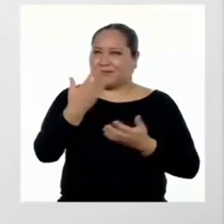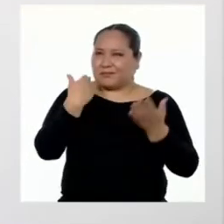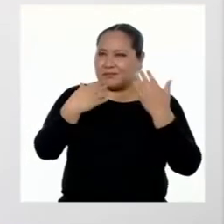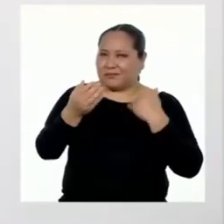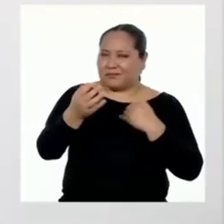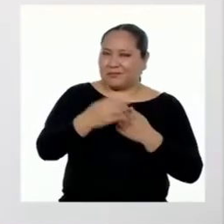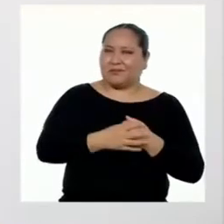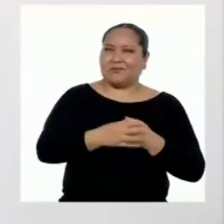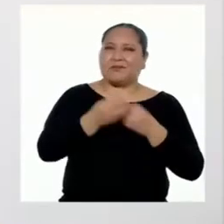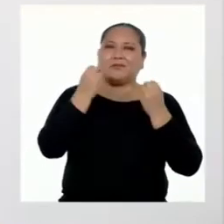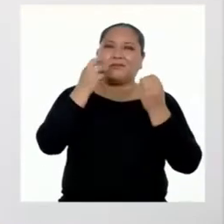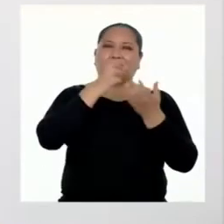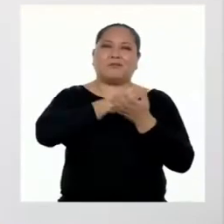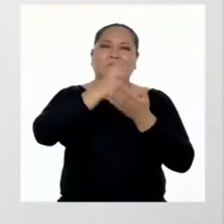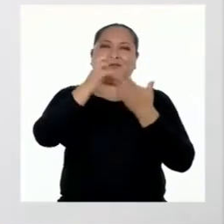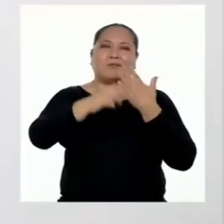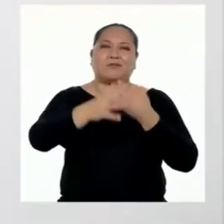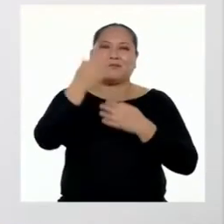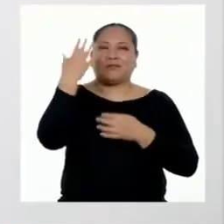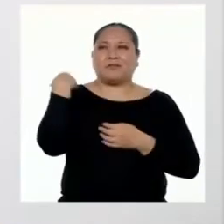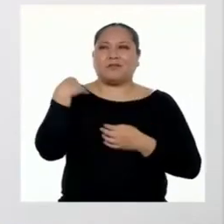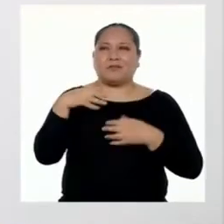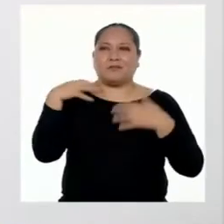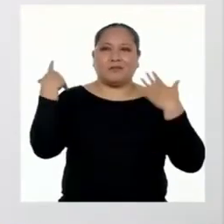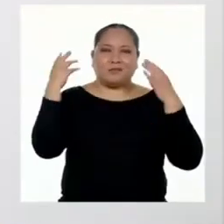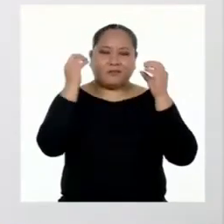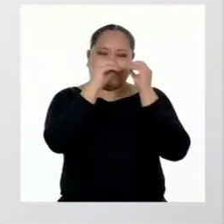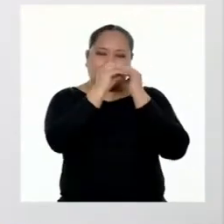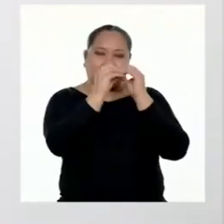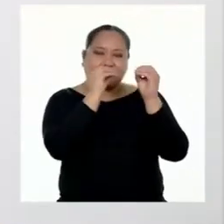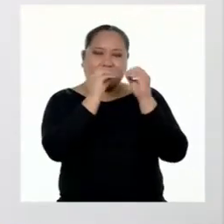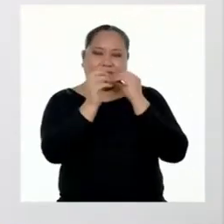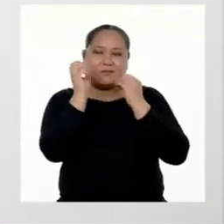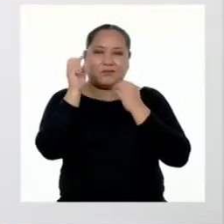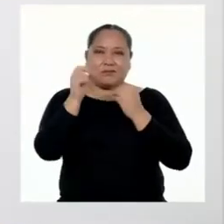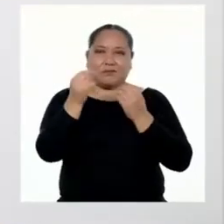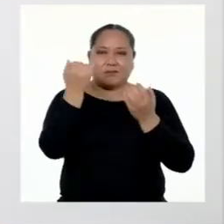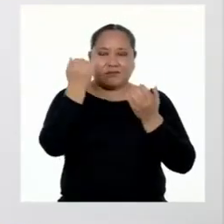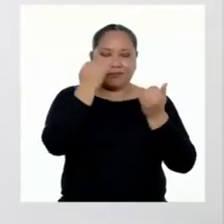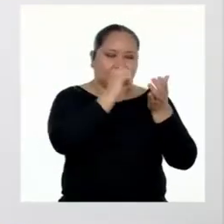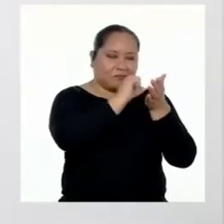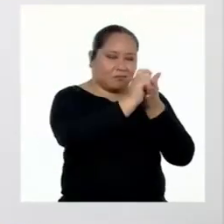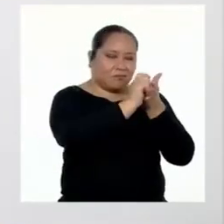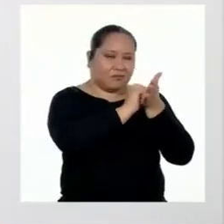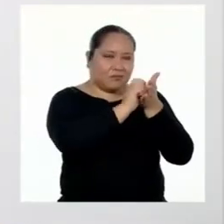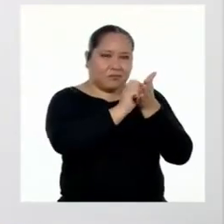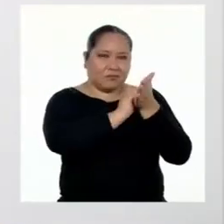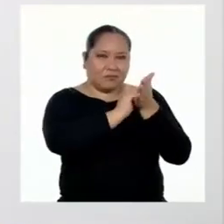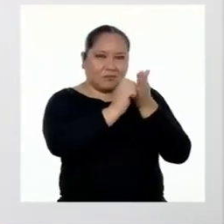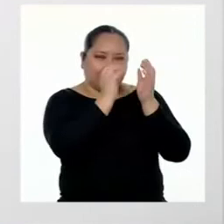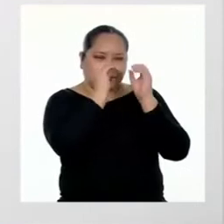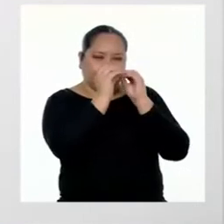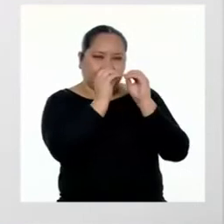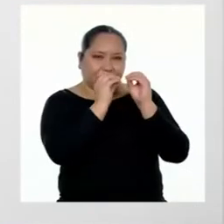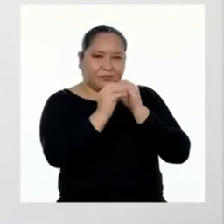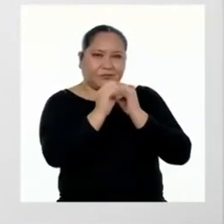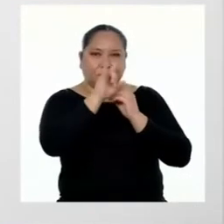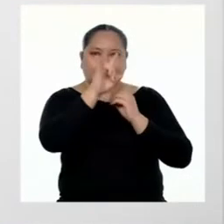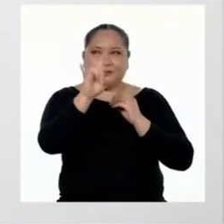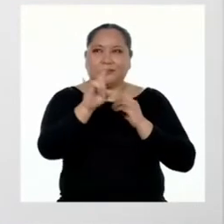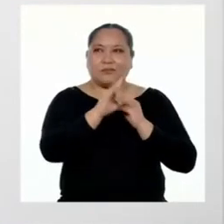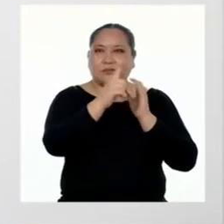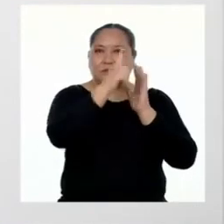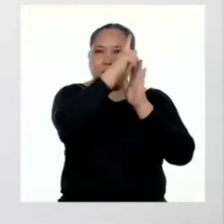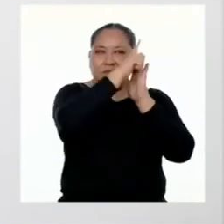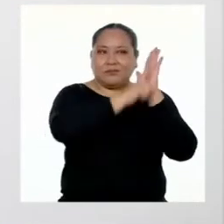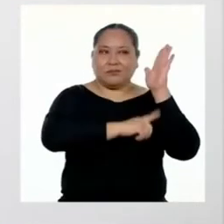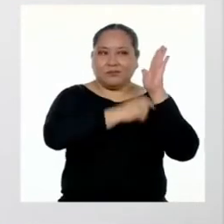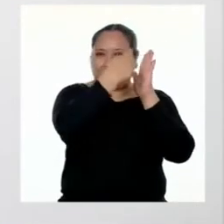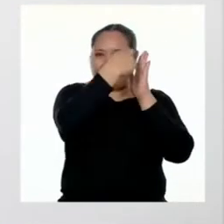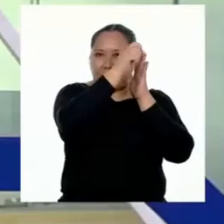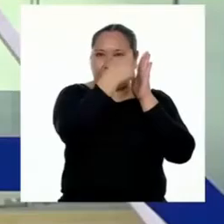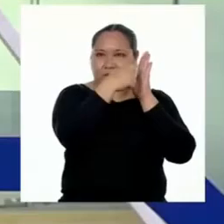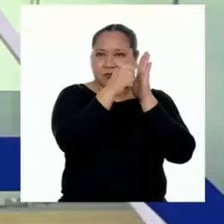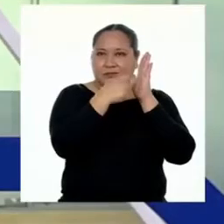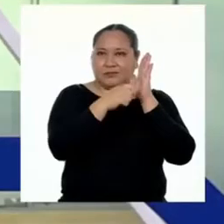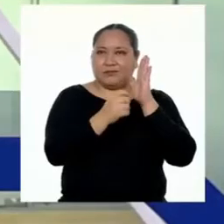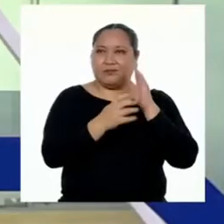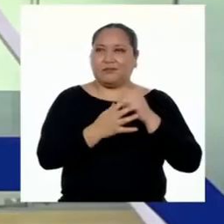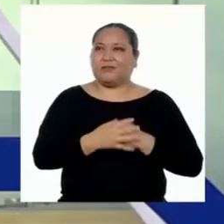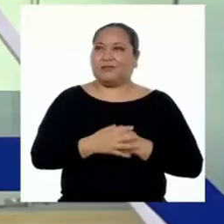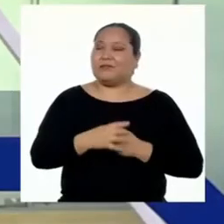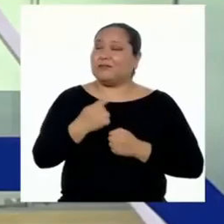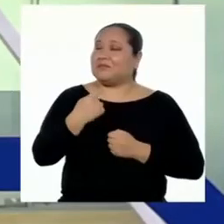reto del programa anterior? ¿Llegaron a revisar la versión preliminar de sus textos instructivos utilizando la lista de cotejo?